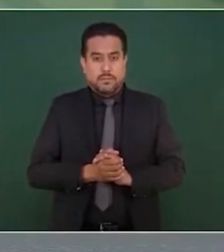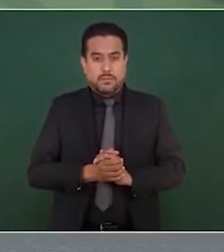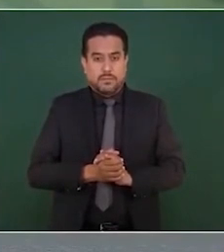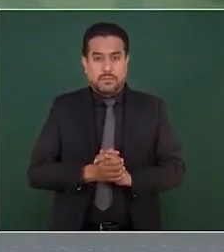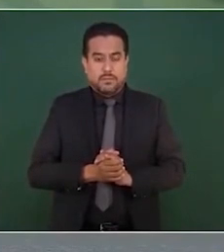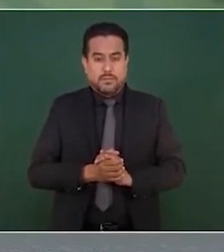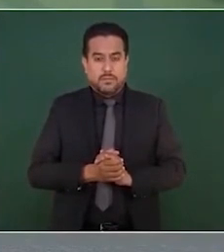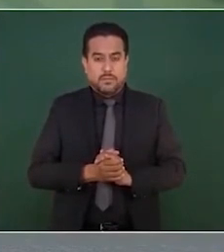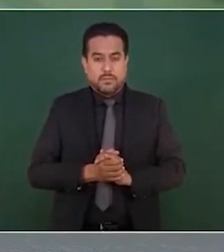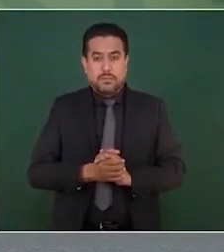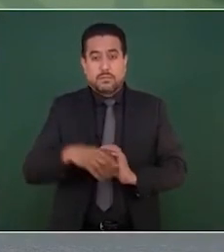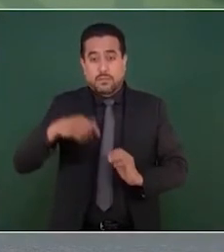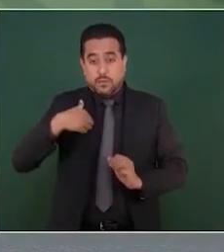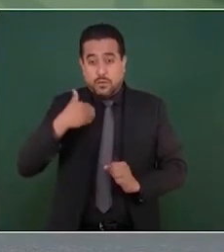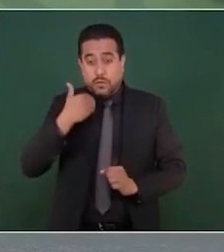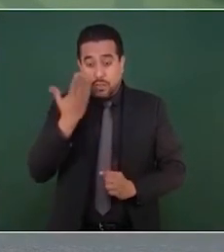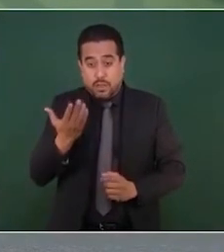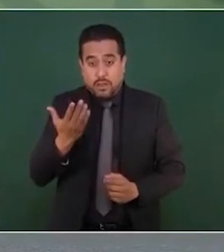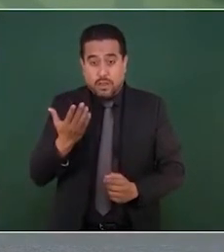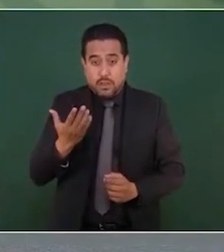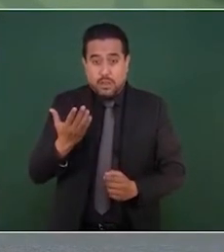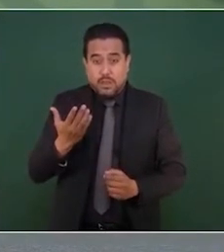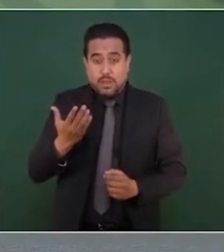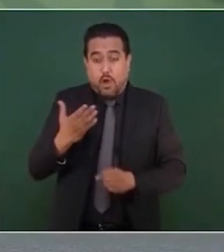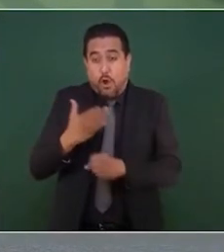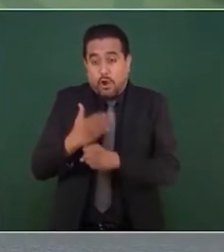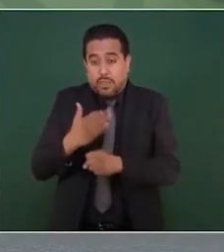cuántos teníamos cuando